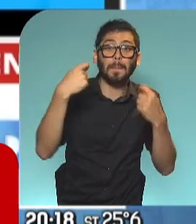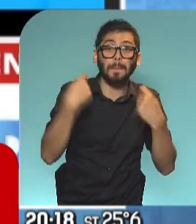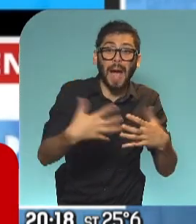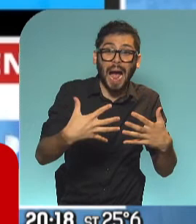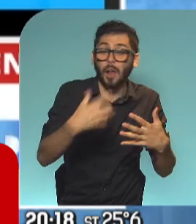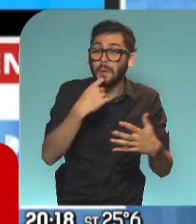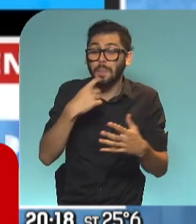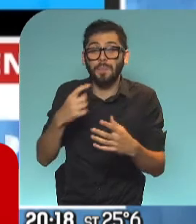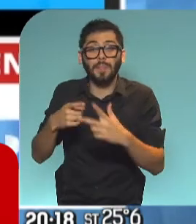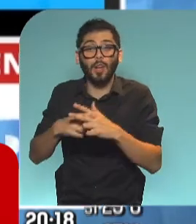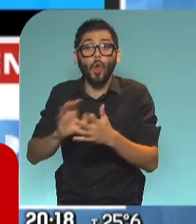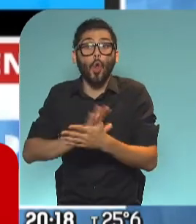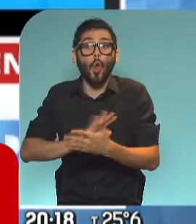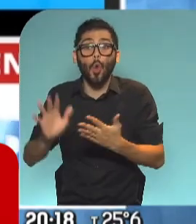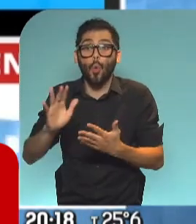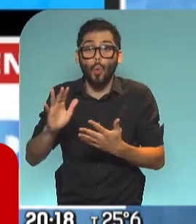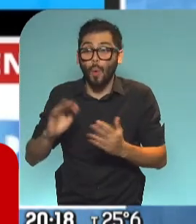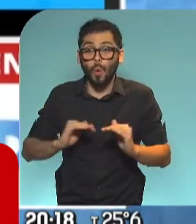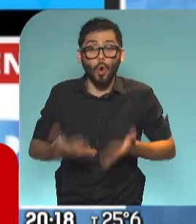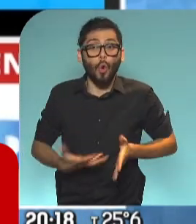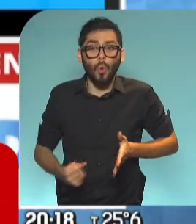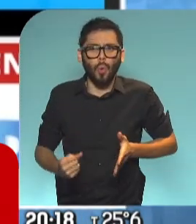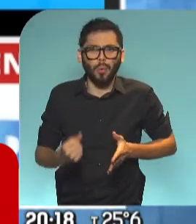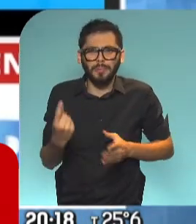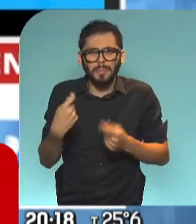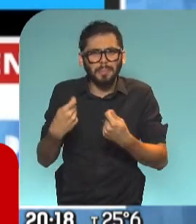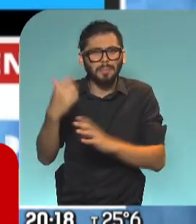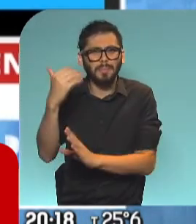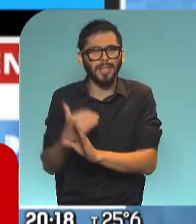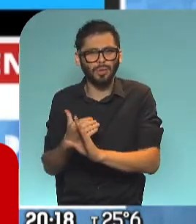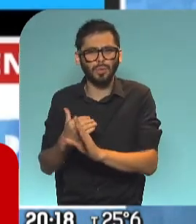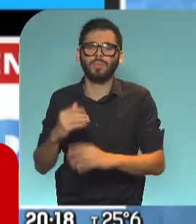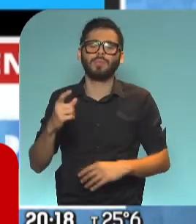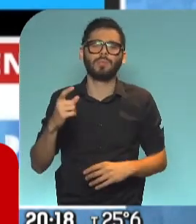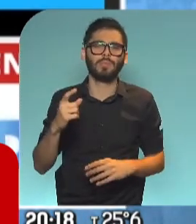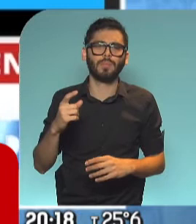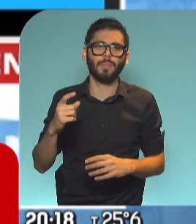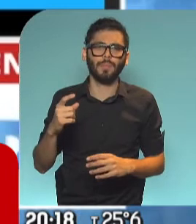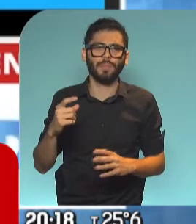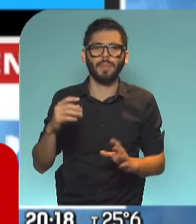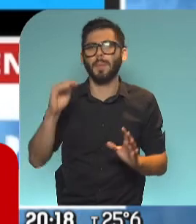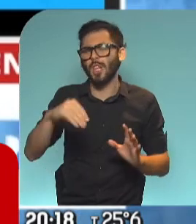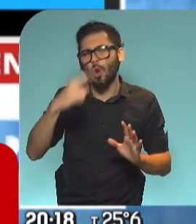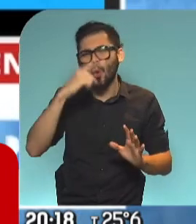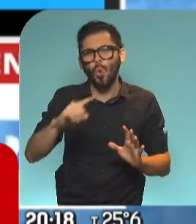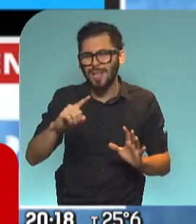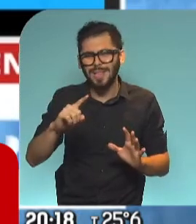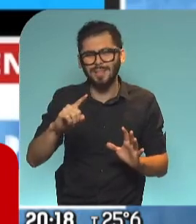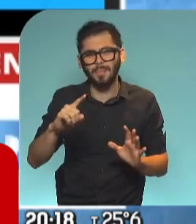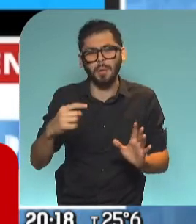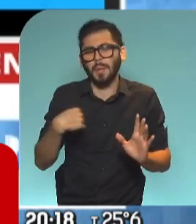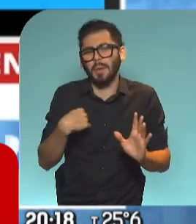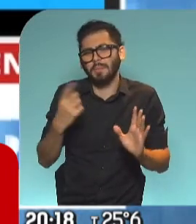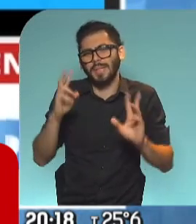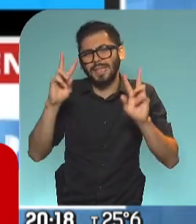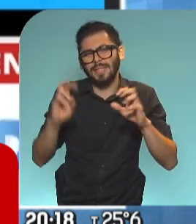y tecnología innovativa. Con respecto a quizás la última de las cosas que me parece enfática,